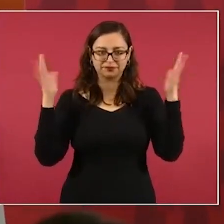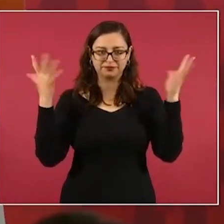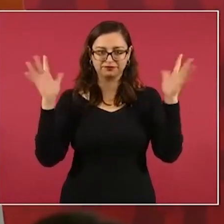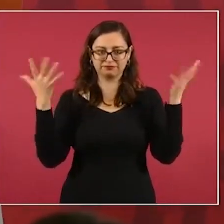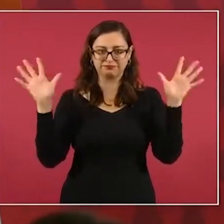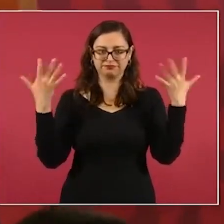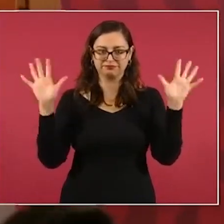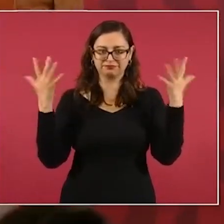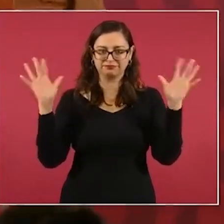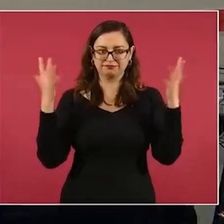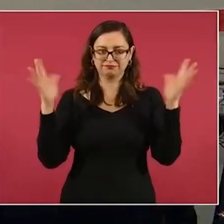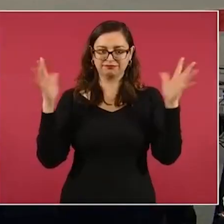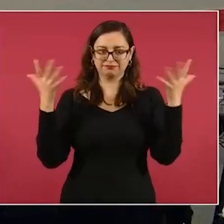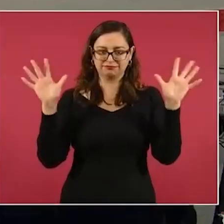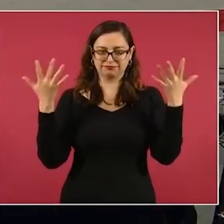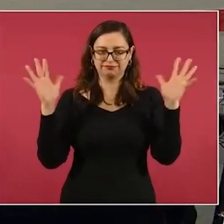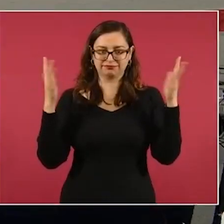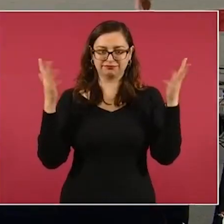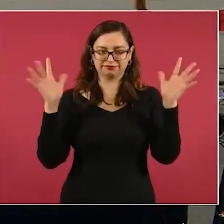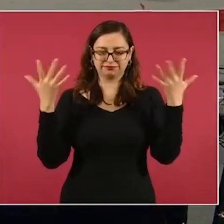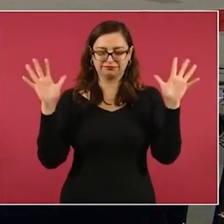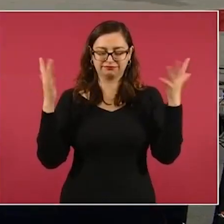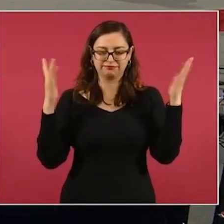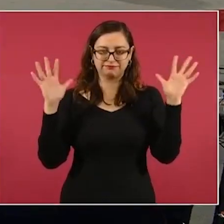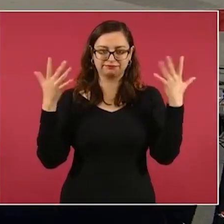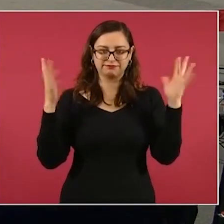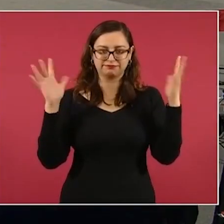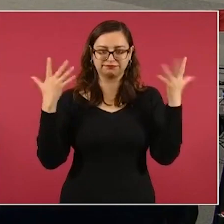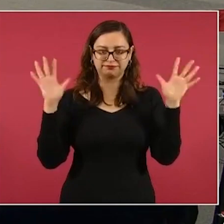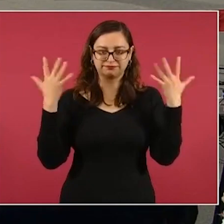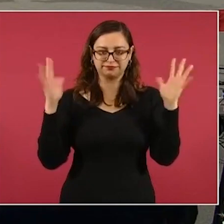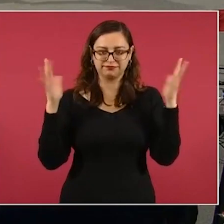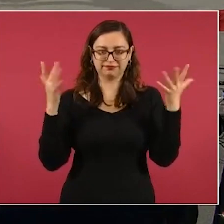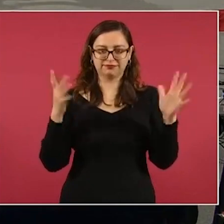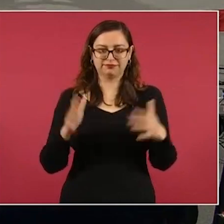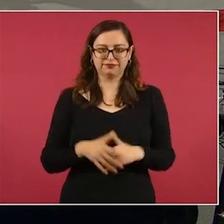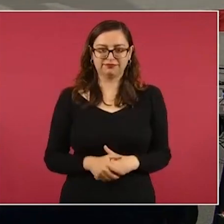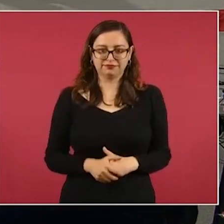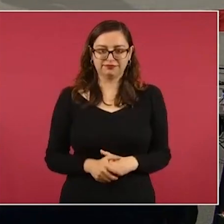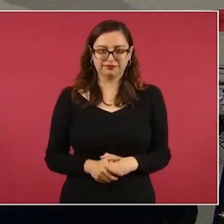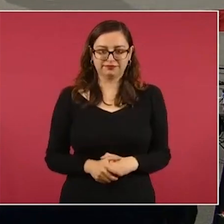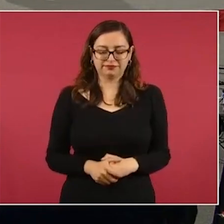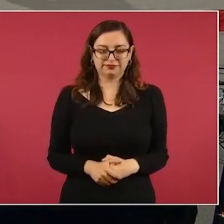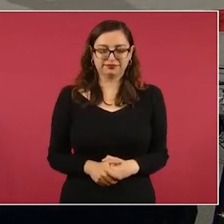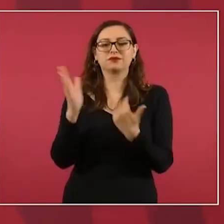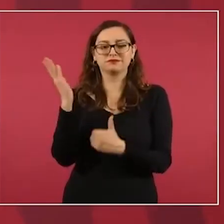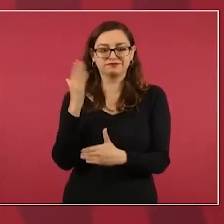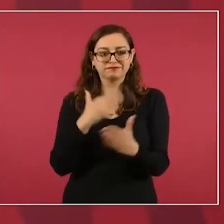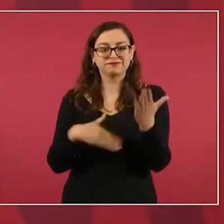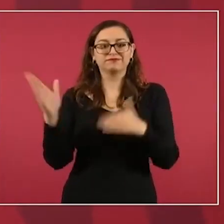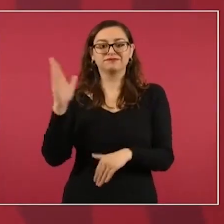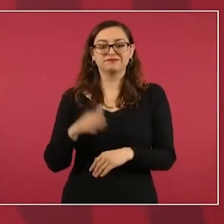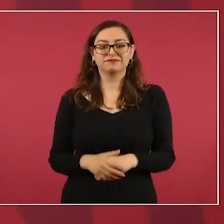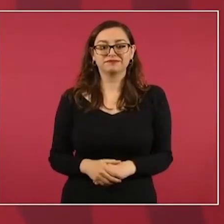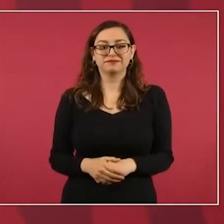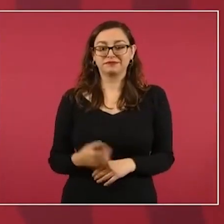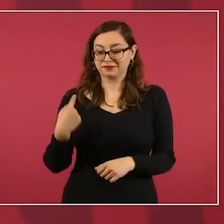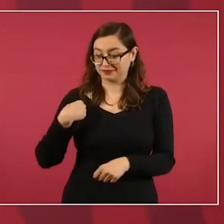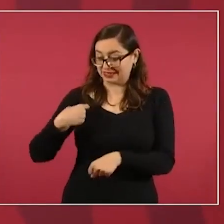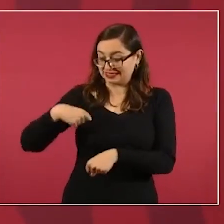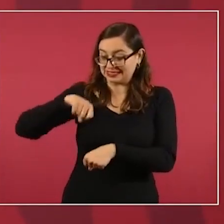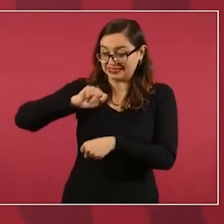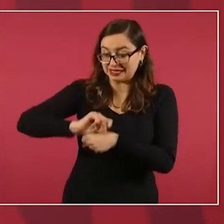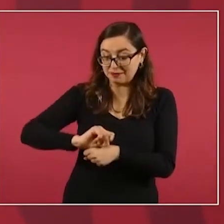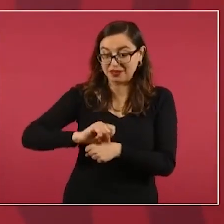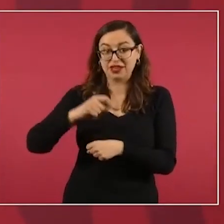Este es el momento en que Tatiana Cloutier abraza a Andrés Manuel López Obrador durante la conferencia mañanera. El abrazo se